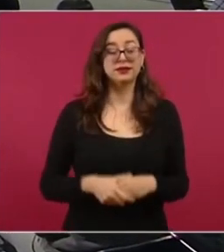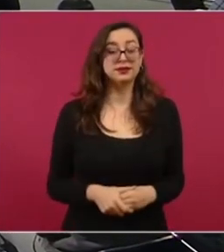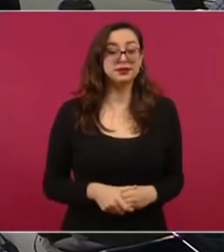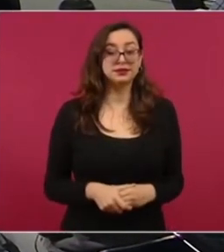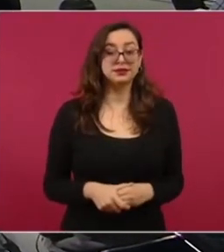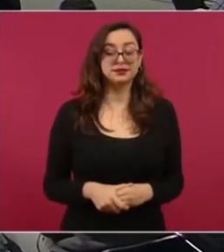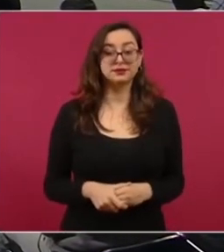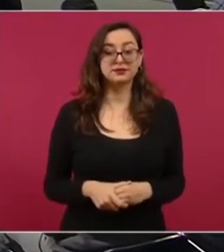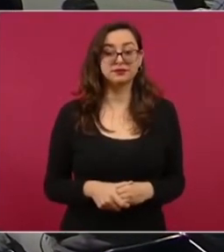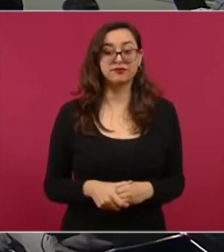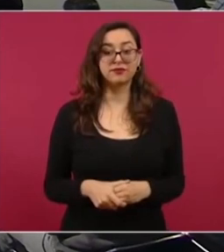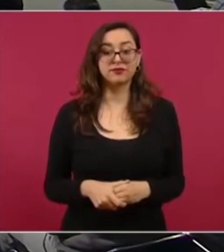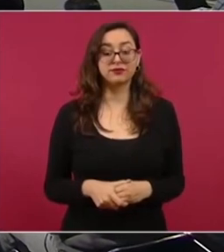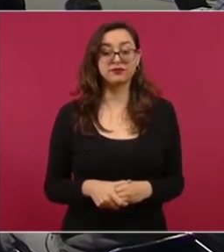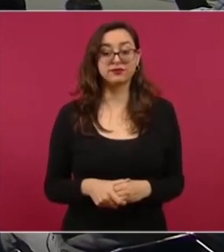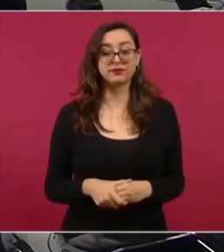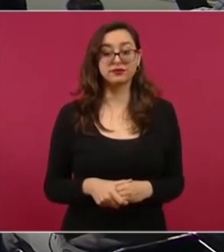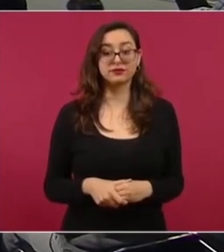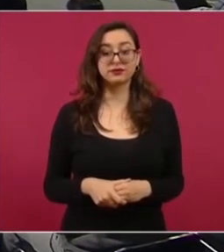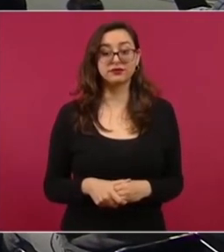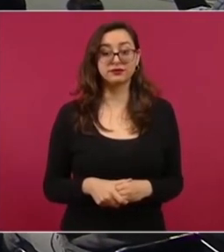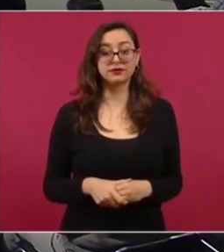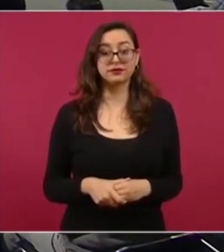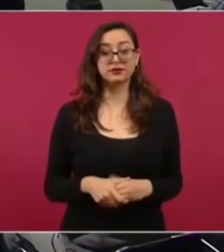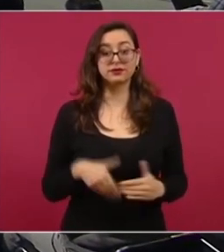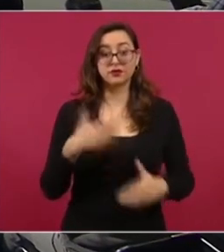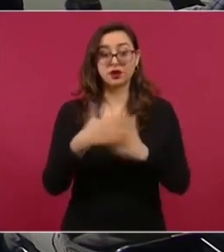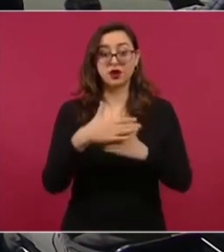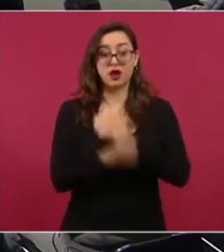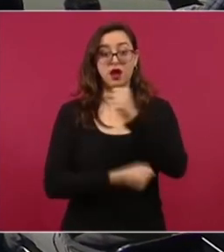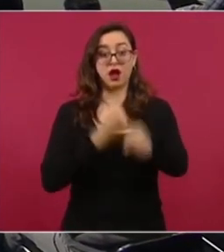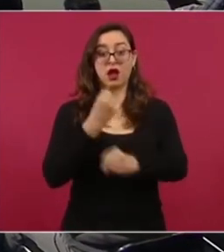porque en el 24